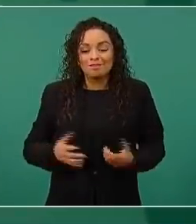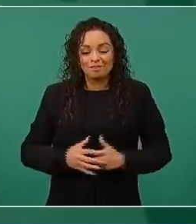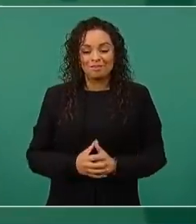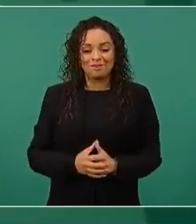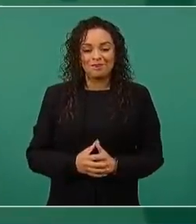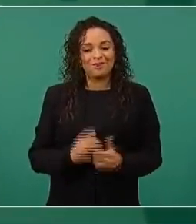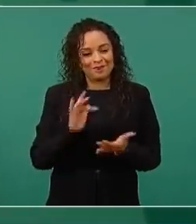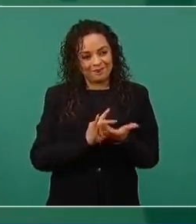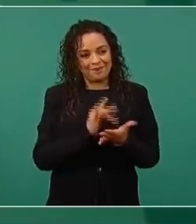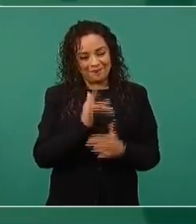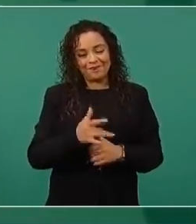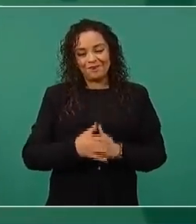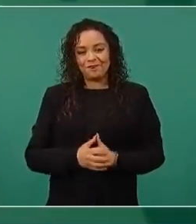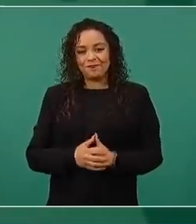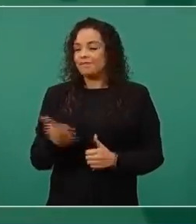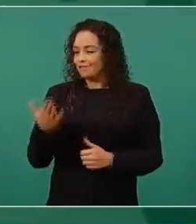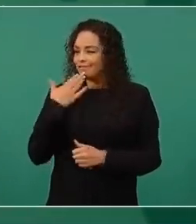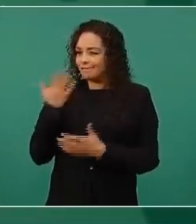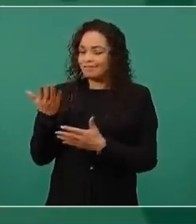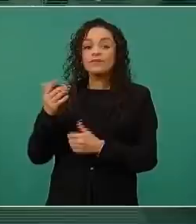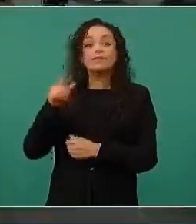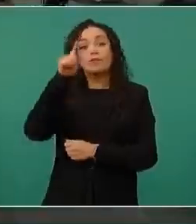Gracias. Gracias. Muy bien. Acá. Gracias.